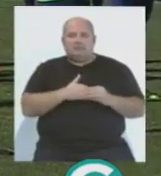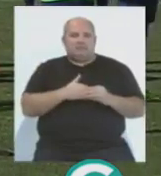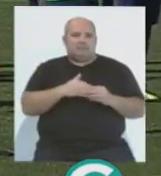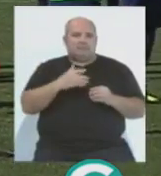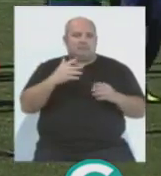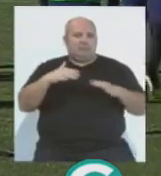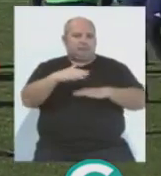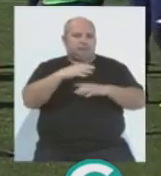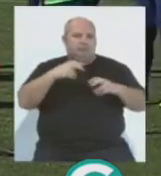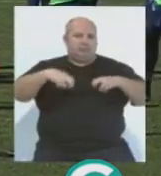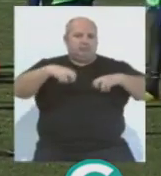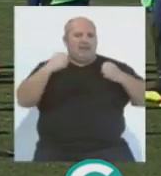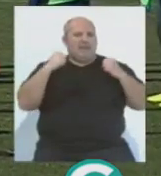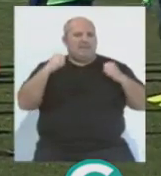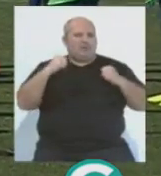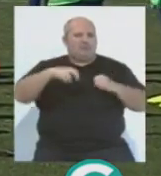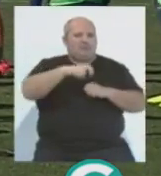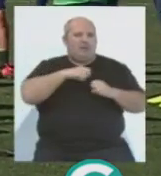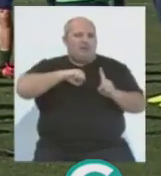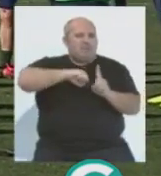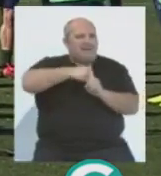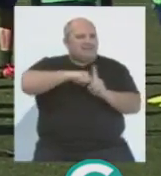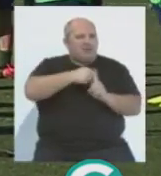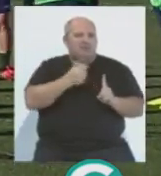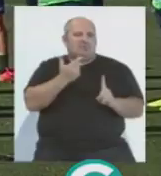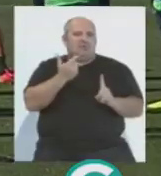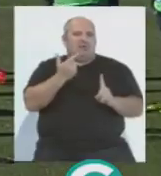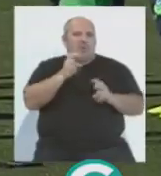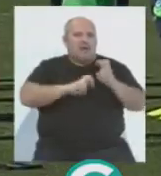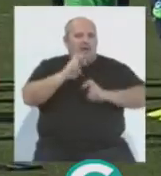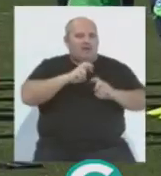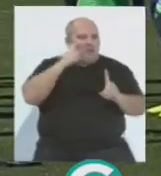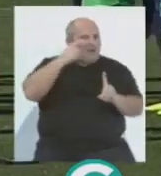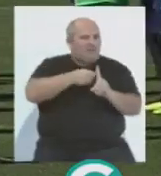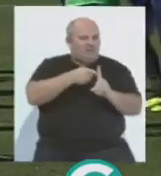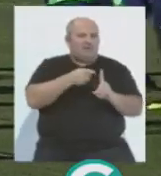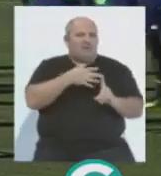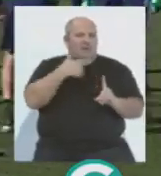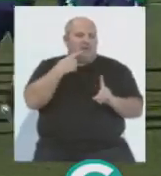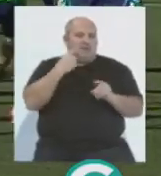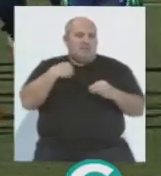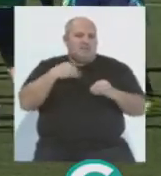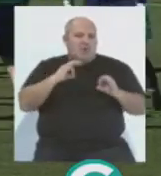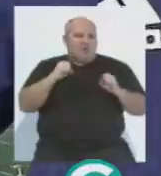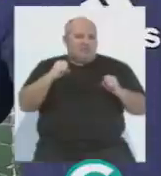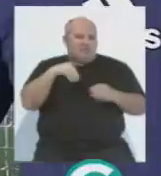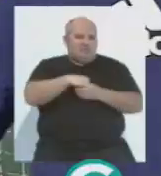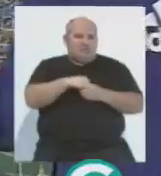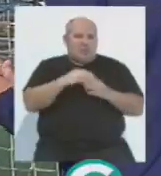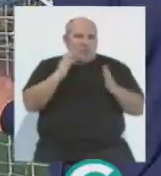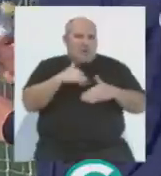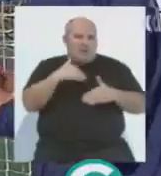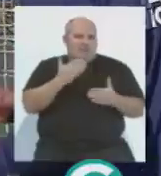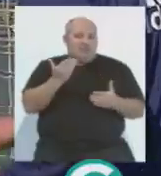rondos. Aquí el trabajo y la presión y el ir a por todas están hasta los mismos entrenamientos. Aquí no